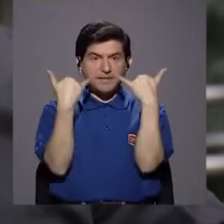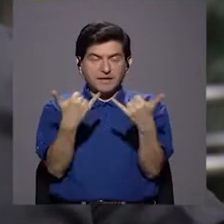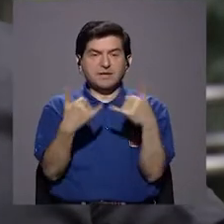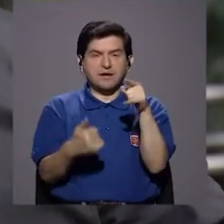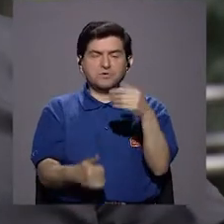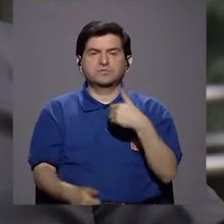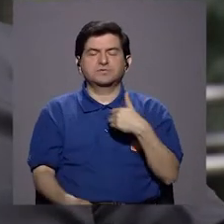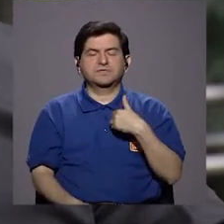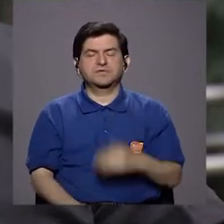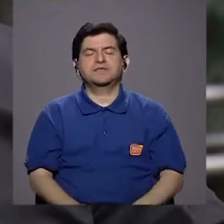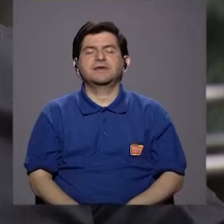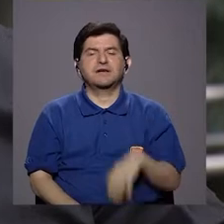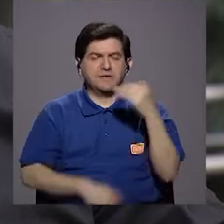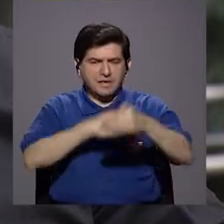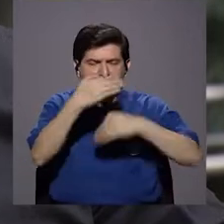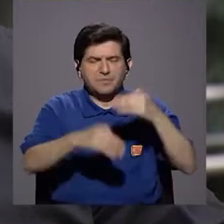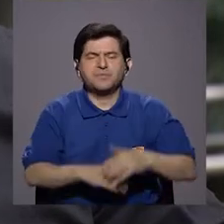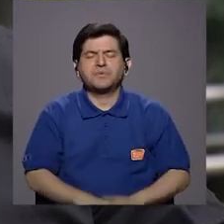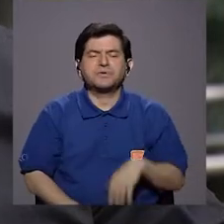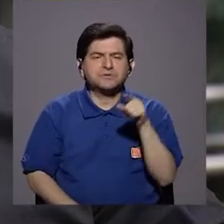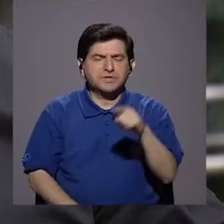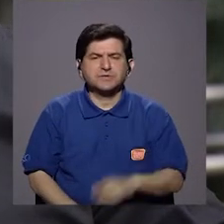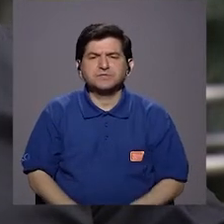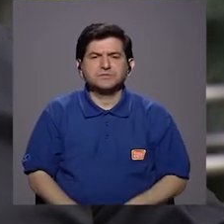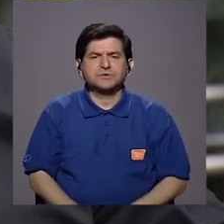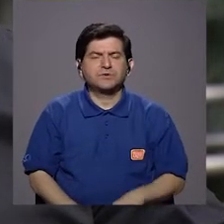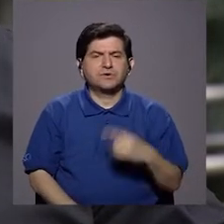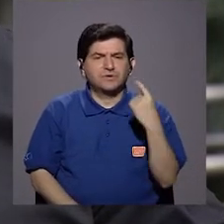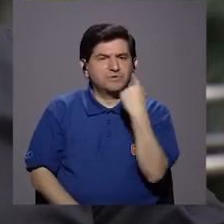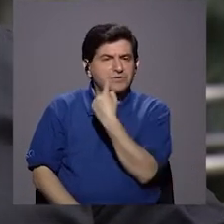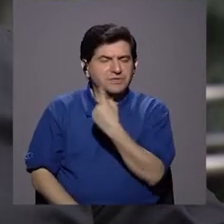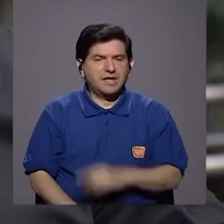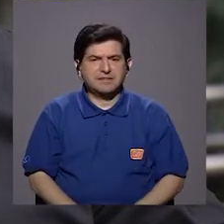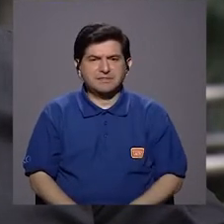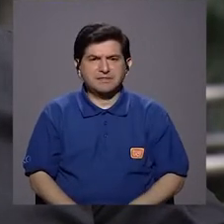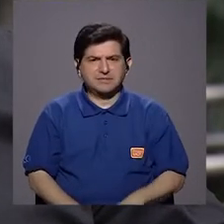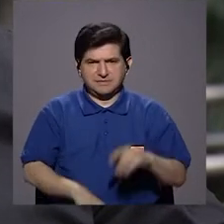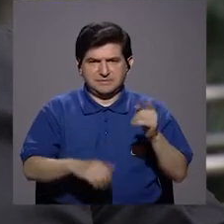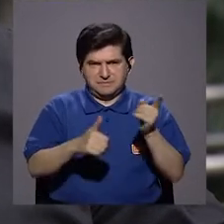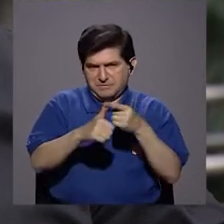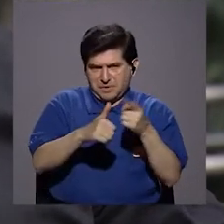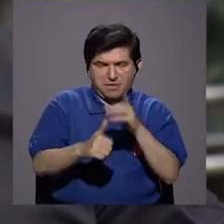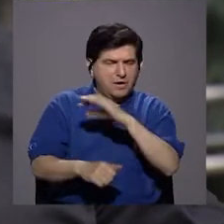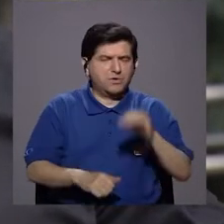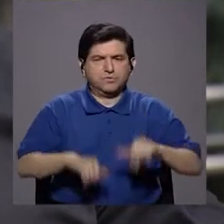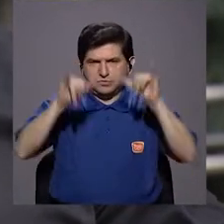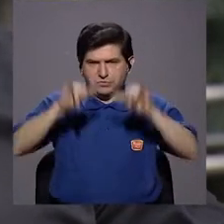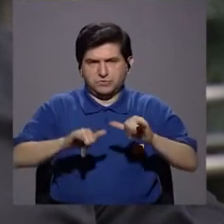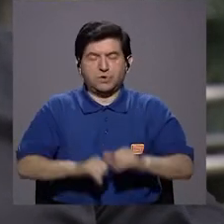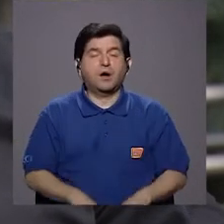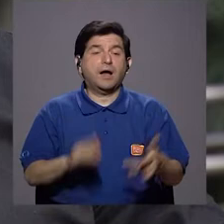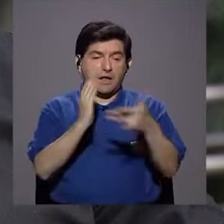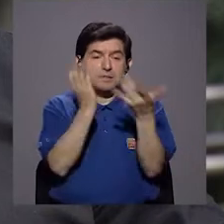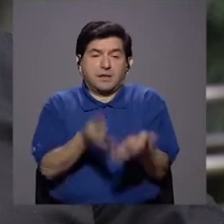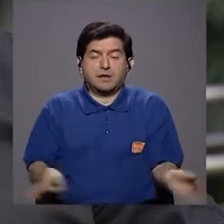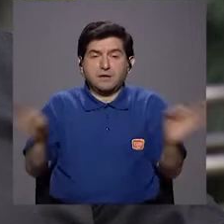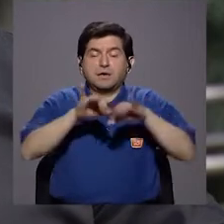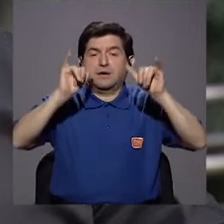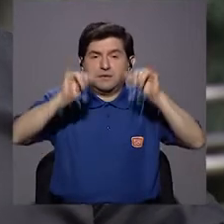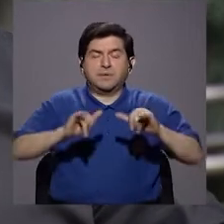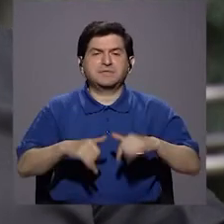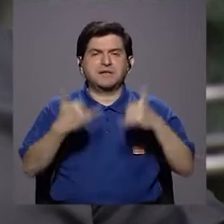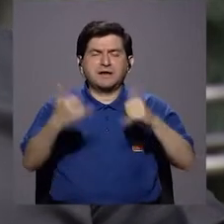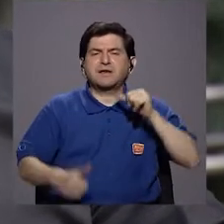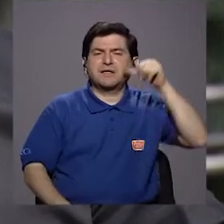Cuando ya estás con tu dentición, ya sea de leche completa o permanente, pues sí es importante la técnica para poder conservarlos.